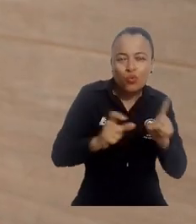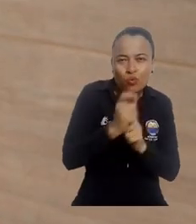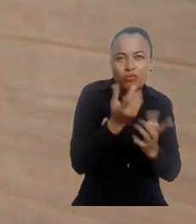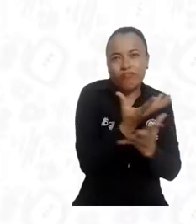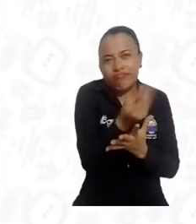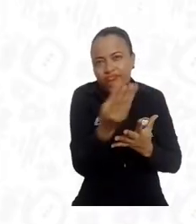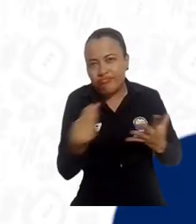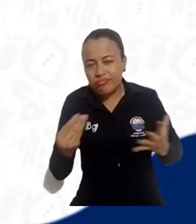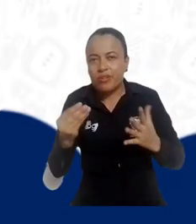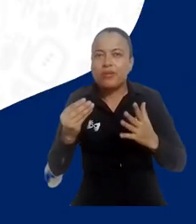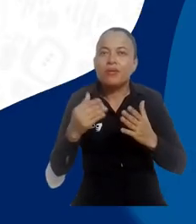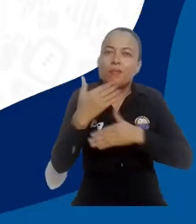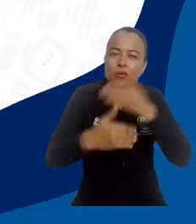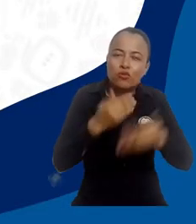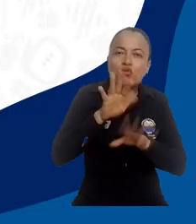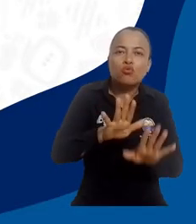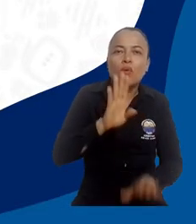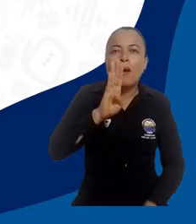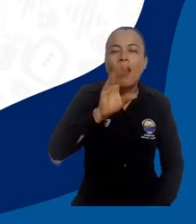la Viayala.